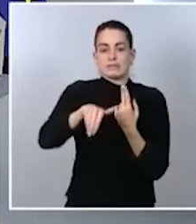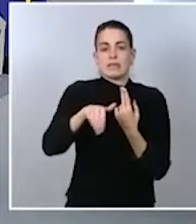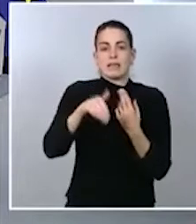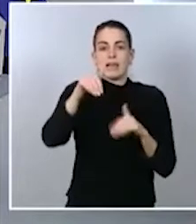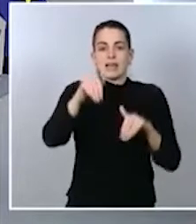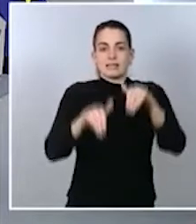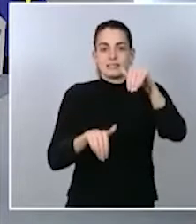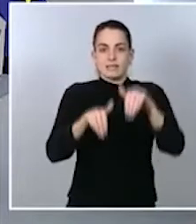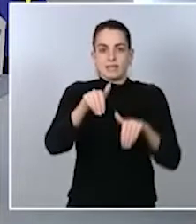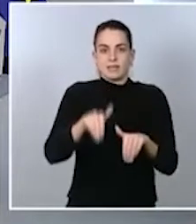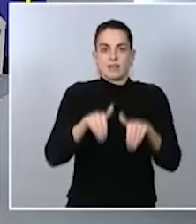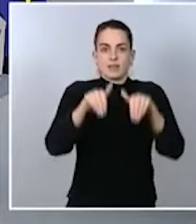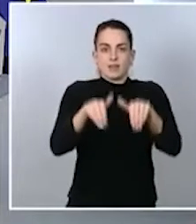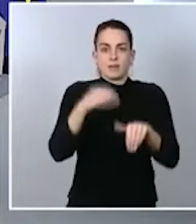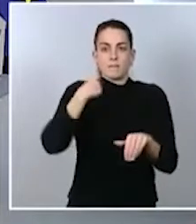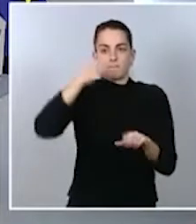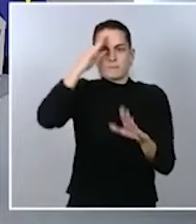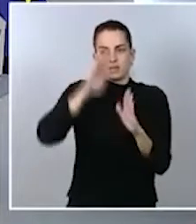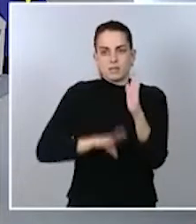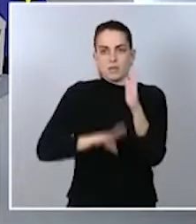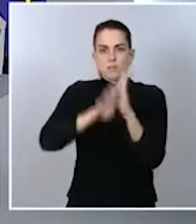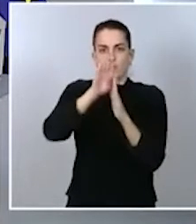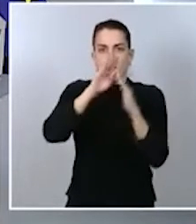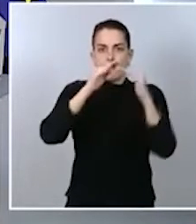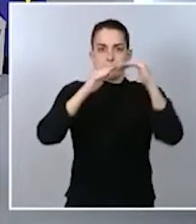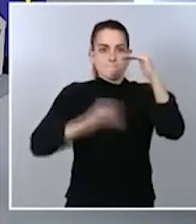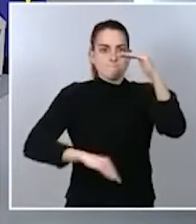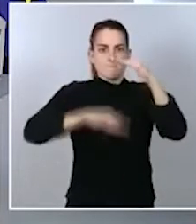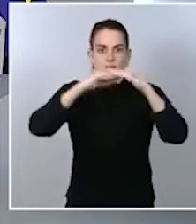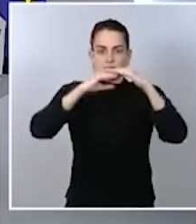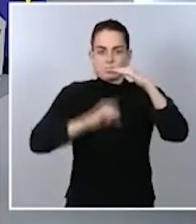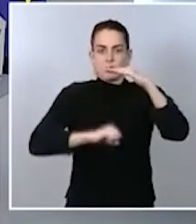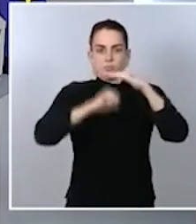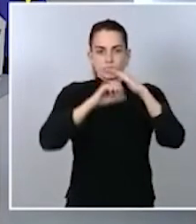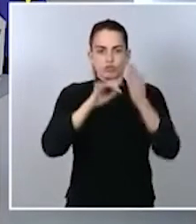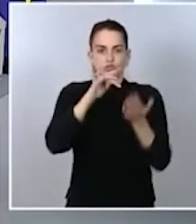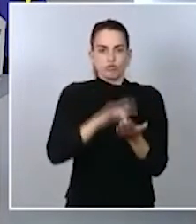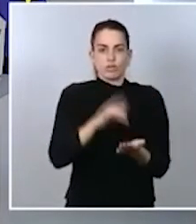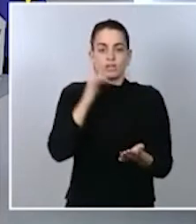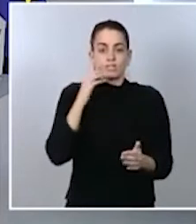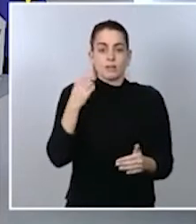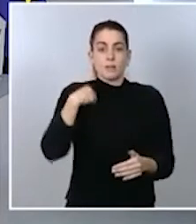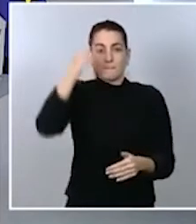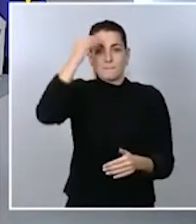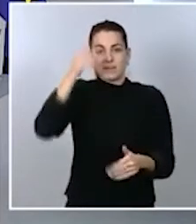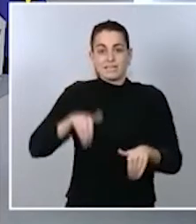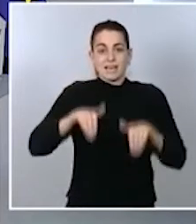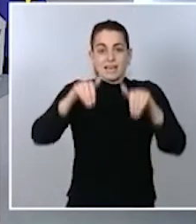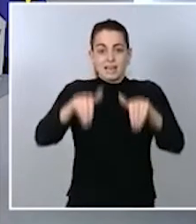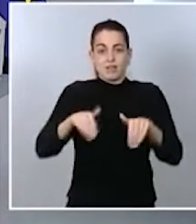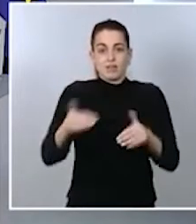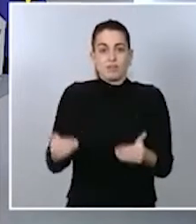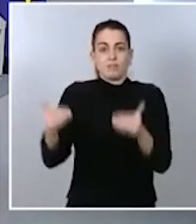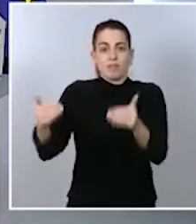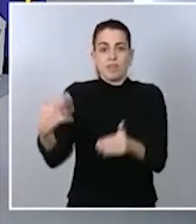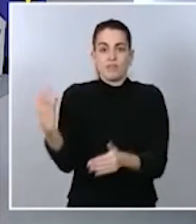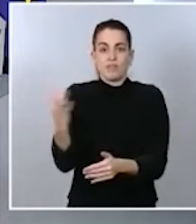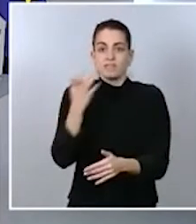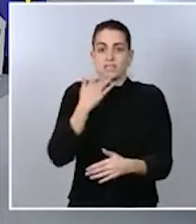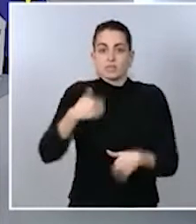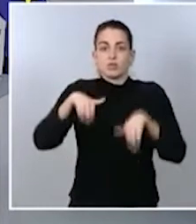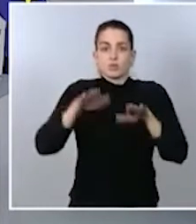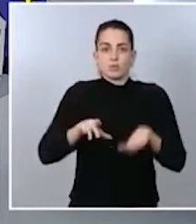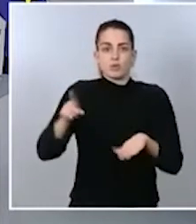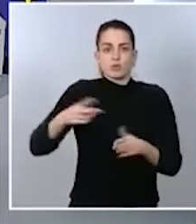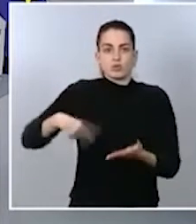¿Cree que deberían aplazarse estas elecciones? Y en el caso de que así sea, de que se suspendan, ¿se quedará usted al frente del